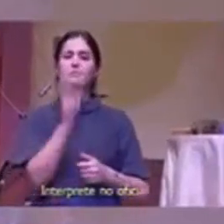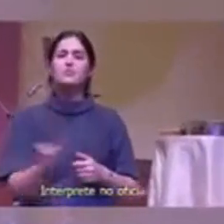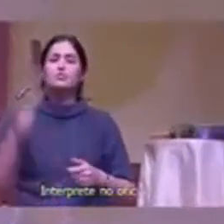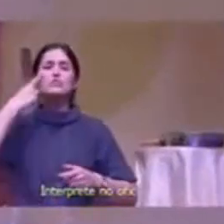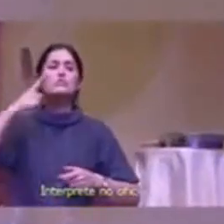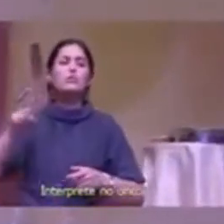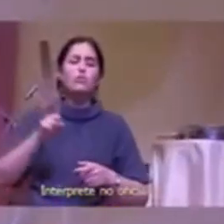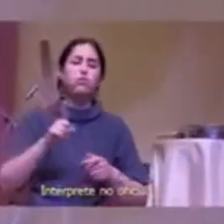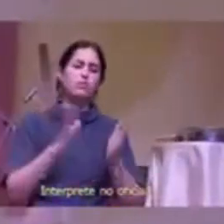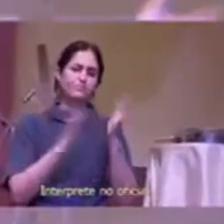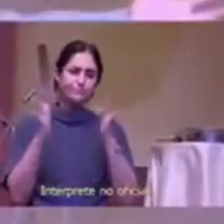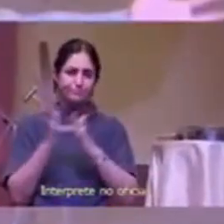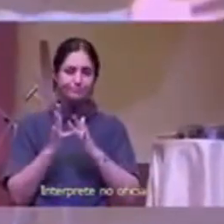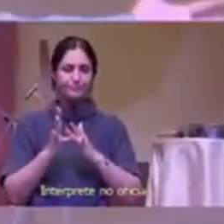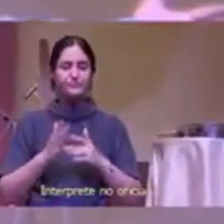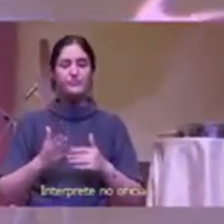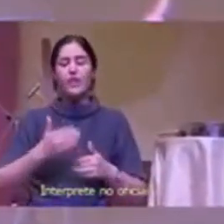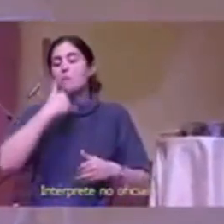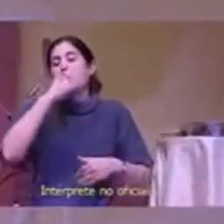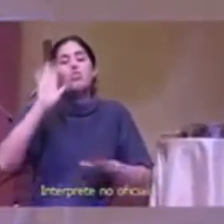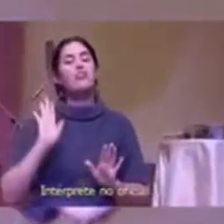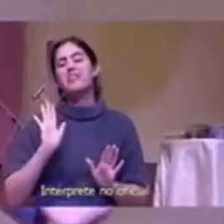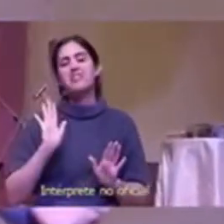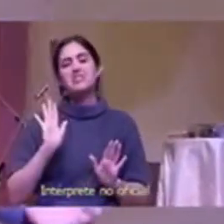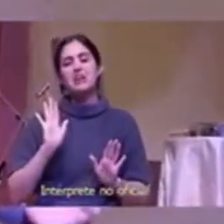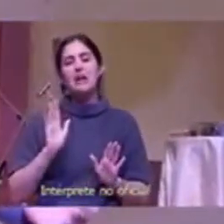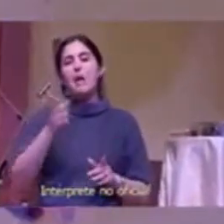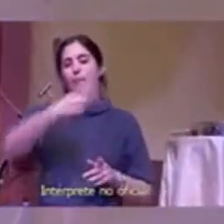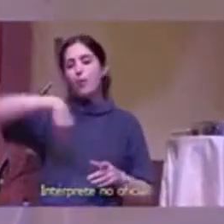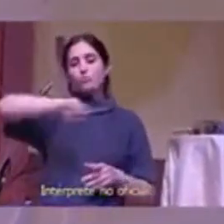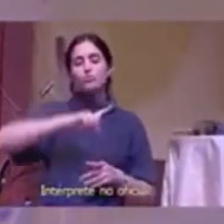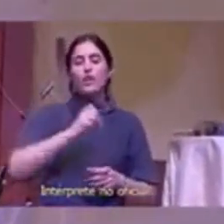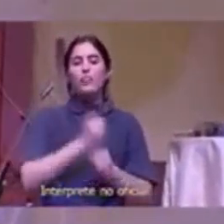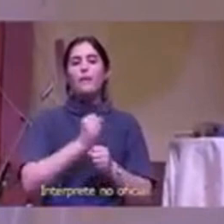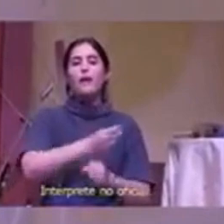enfermos no importa